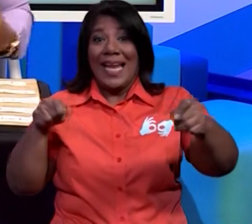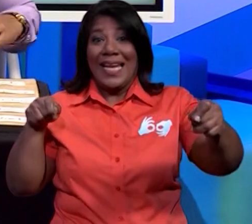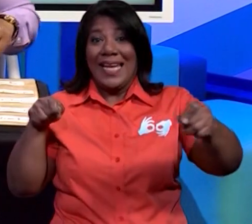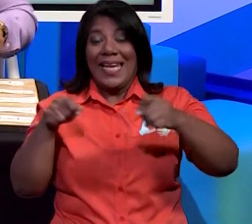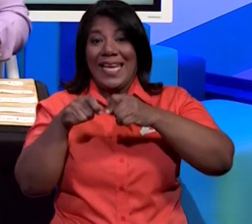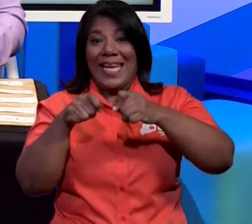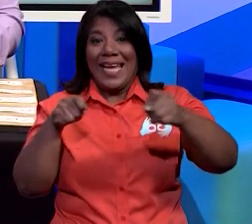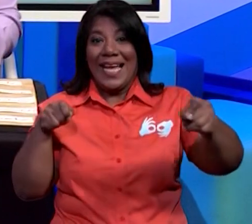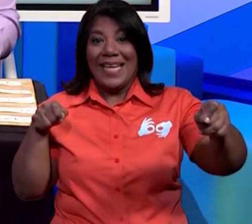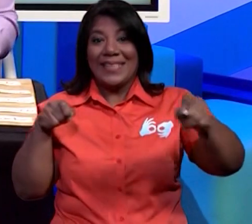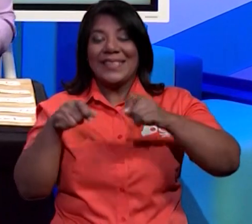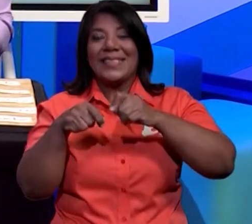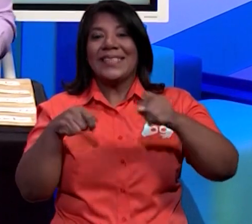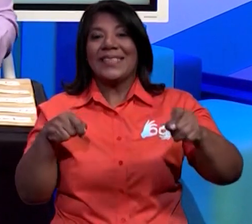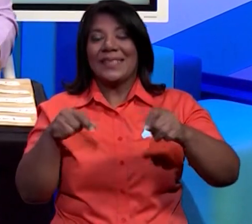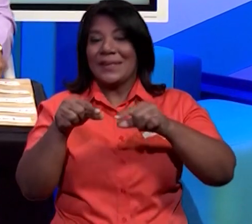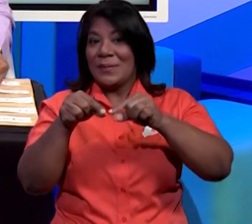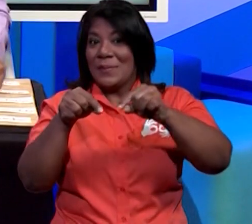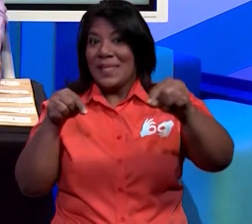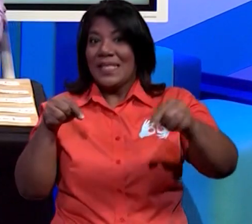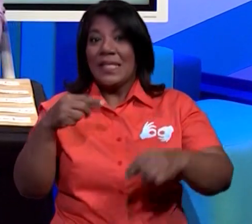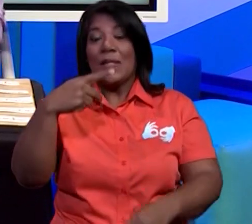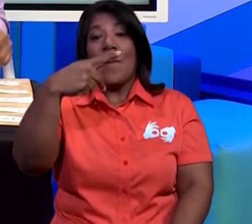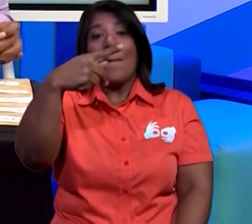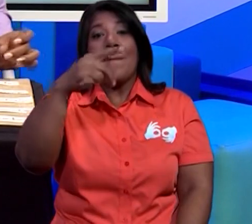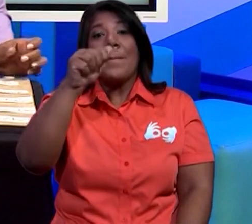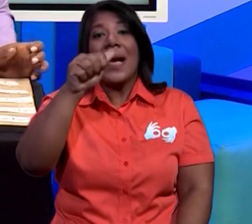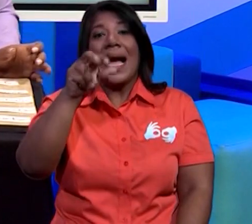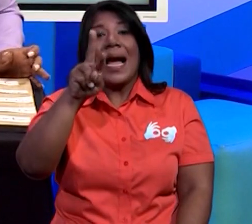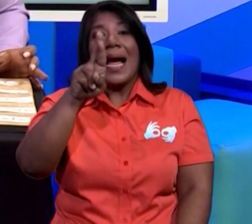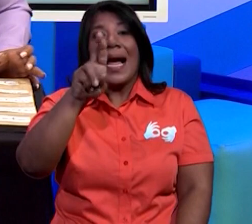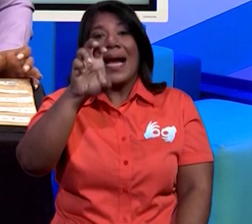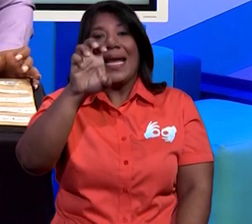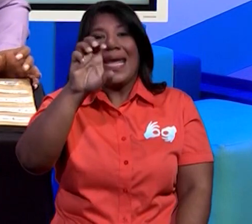vamos a emparejarla. Creo que es aquí, ¿verdad?